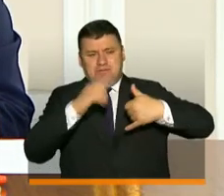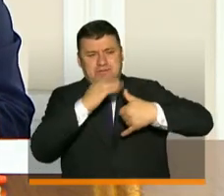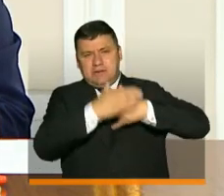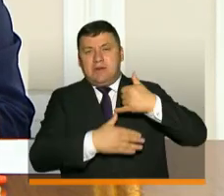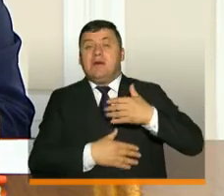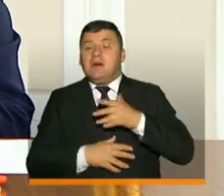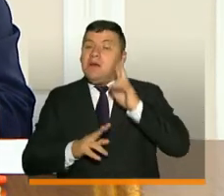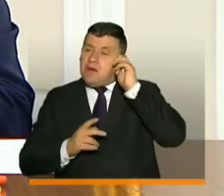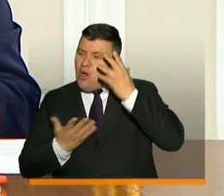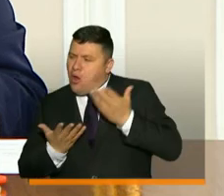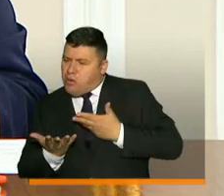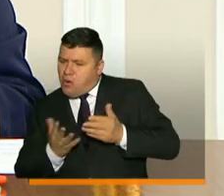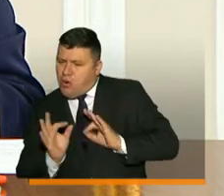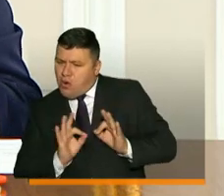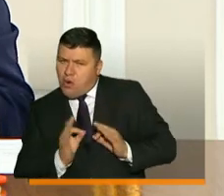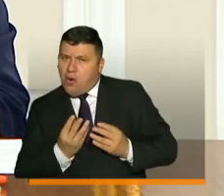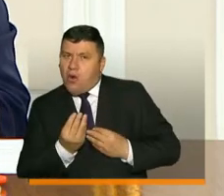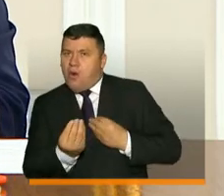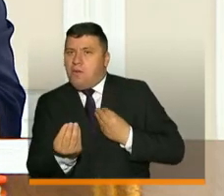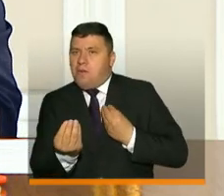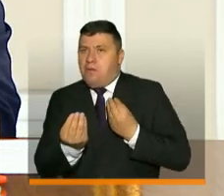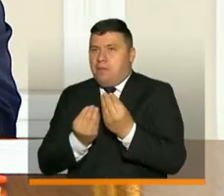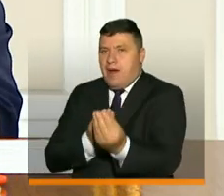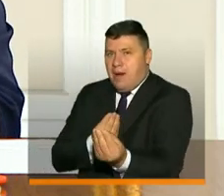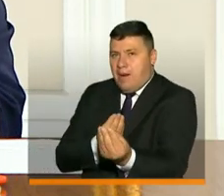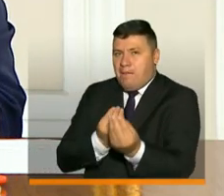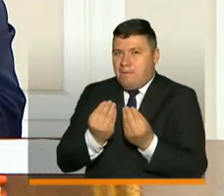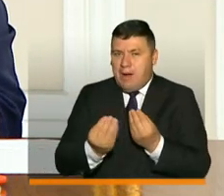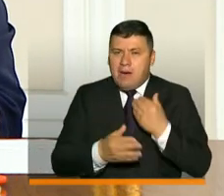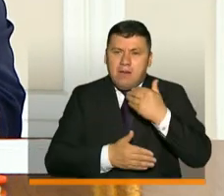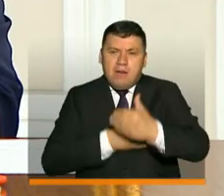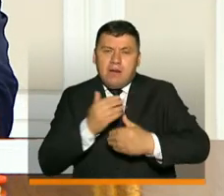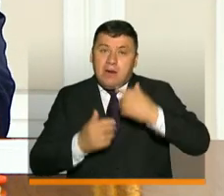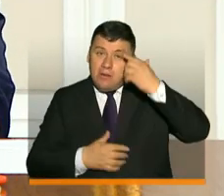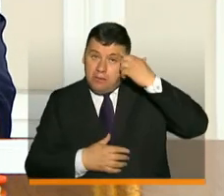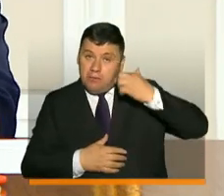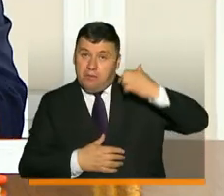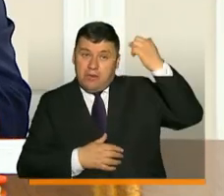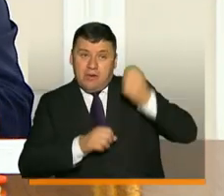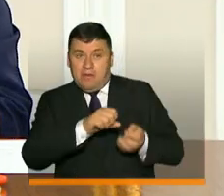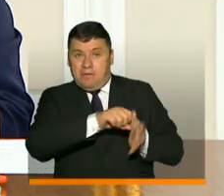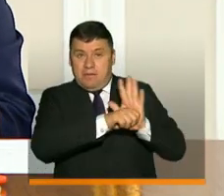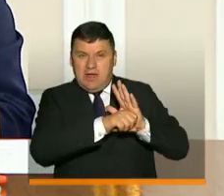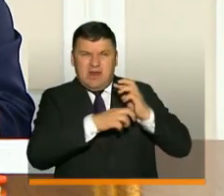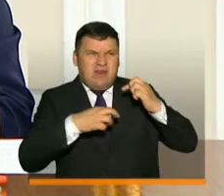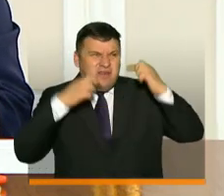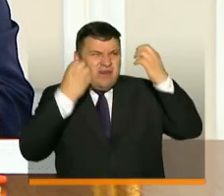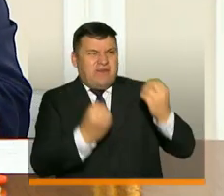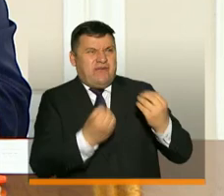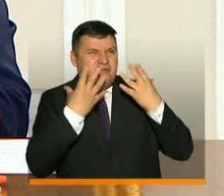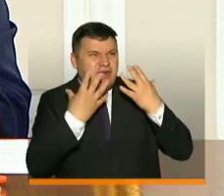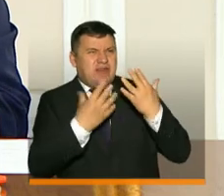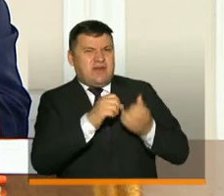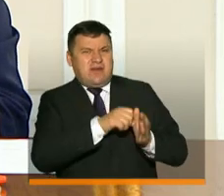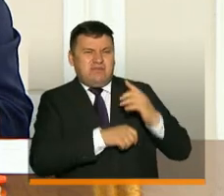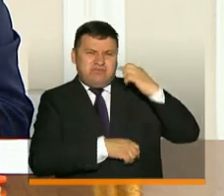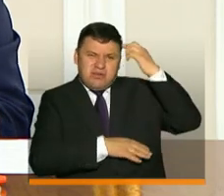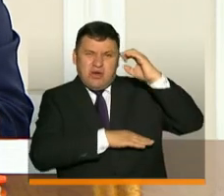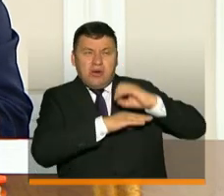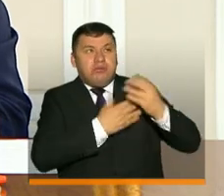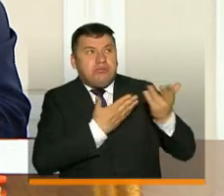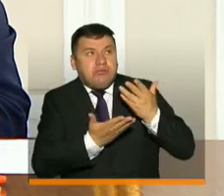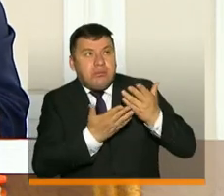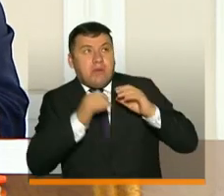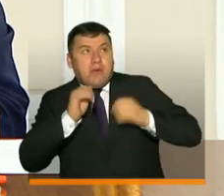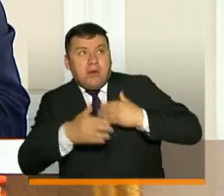los procesos de alternancia conforme vamos viendo con los expertos, epidemiólogos e infectólogos el comportamiento de